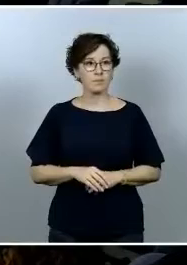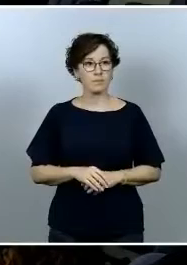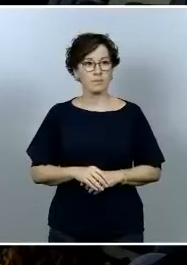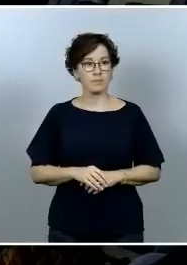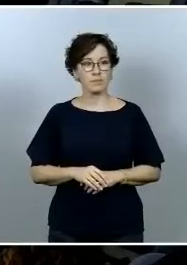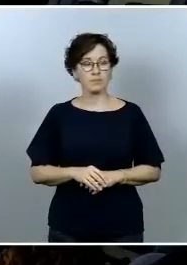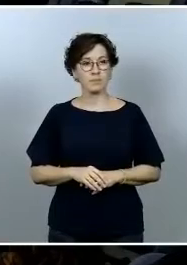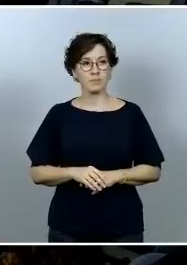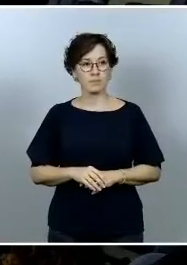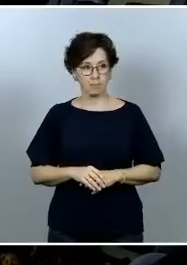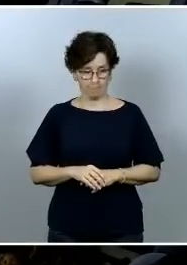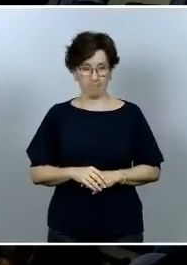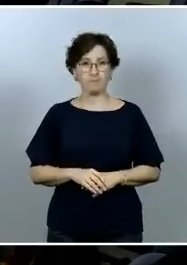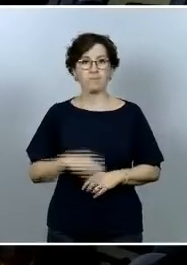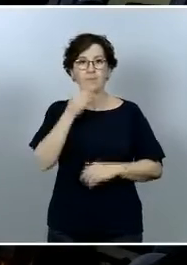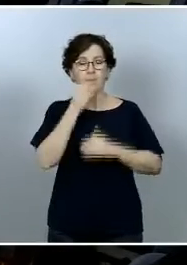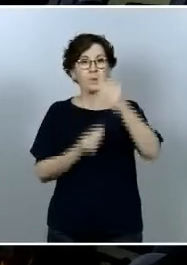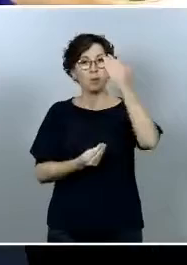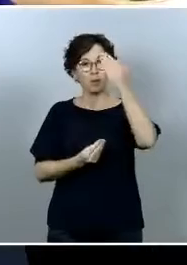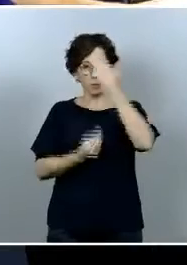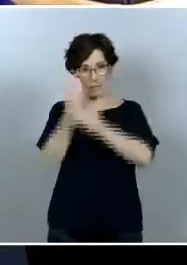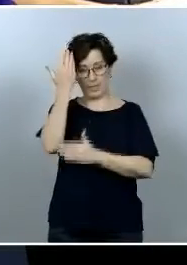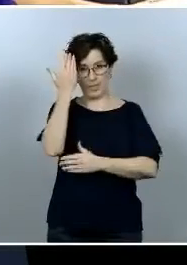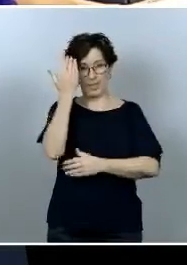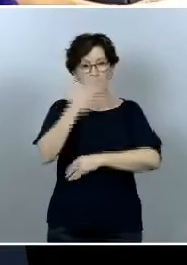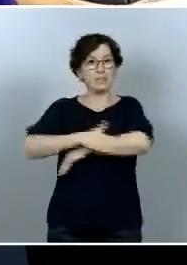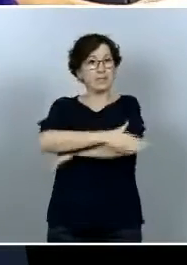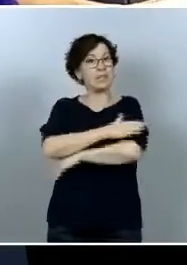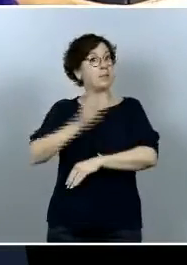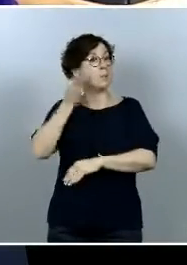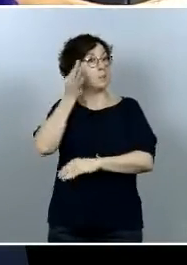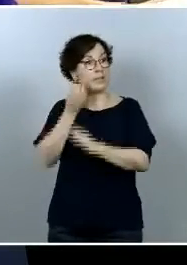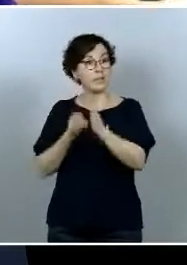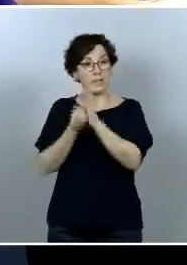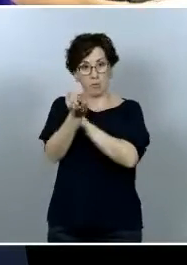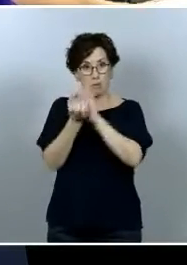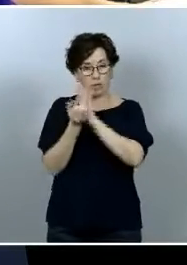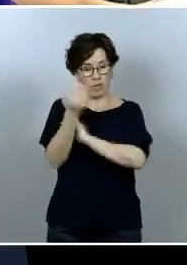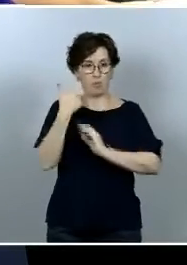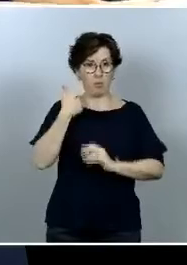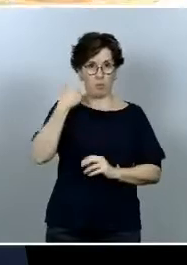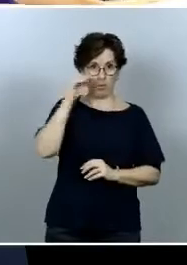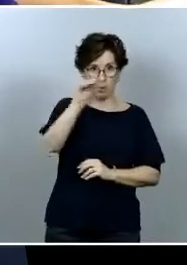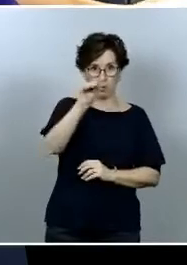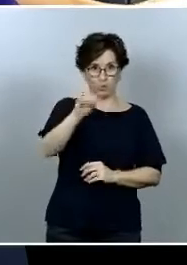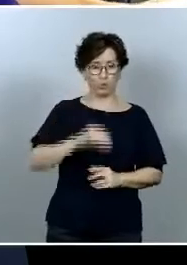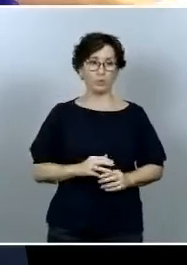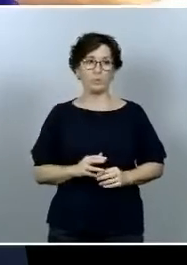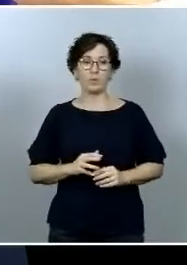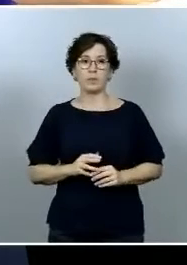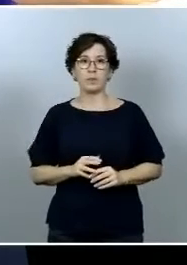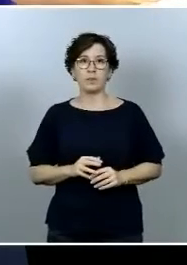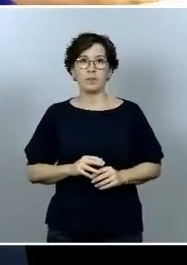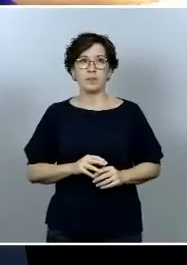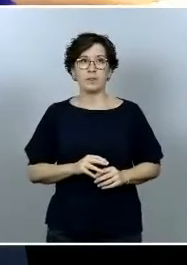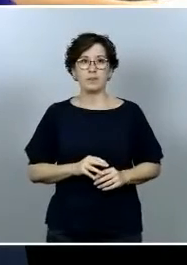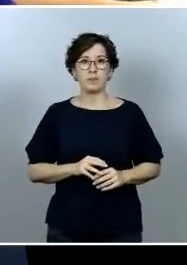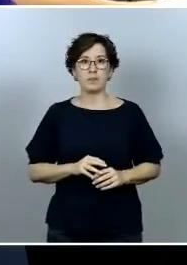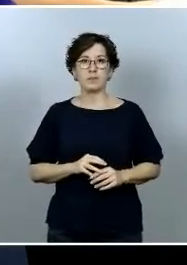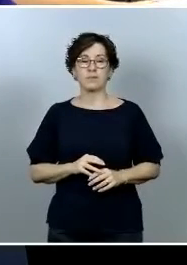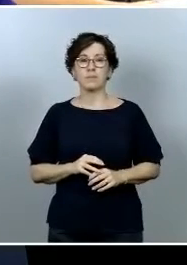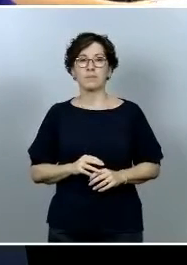Sí, buenos días ministros a la ministra portavoz le quería preguntar en referencia con los acuerdos